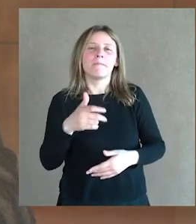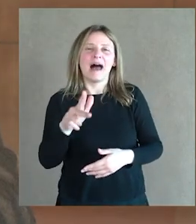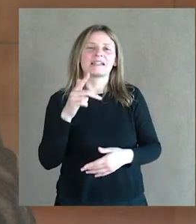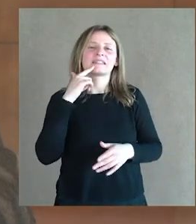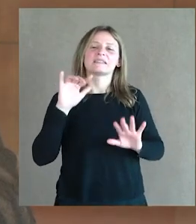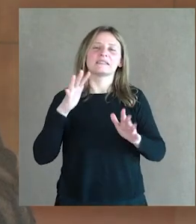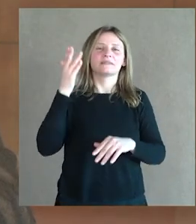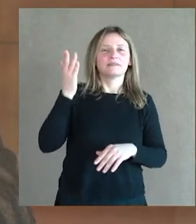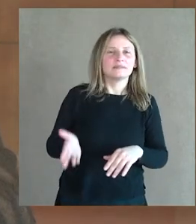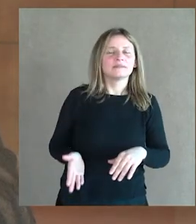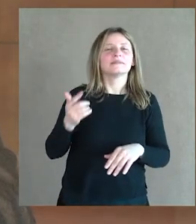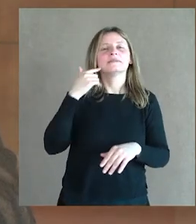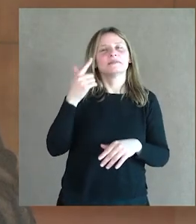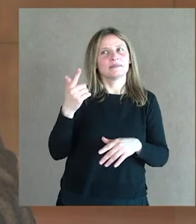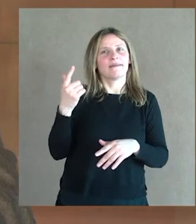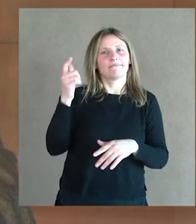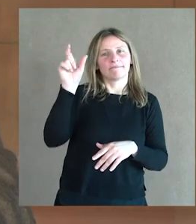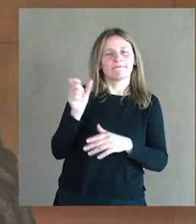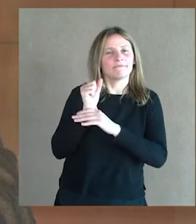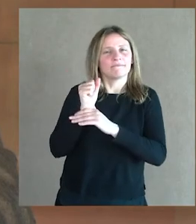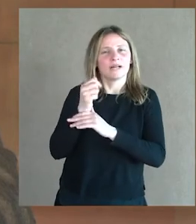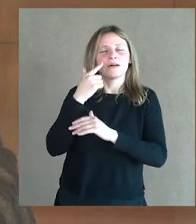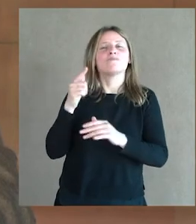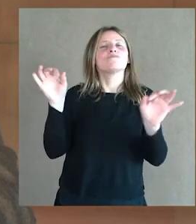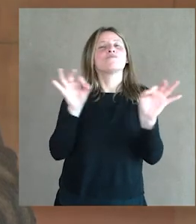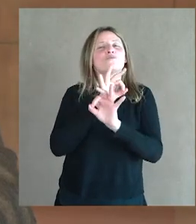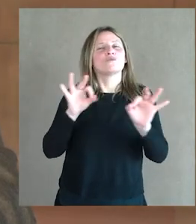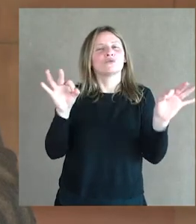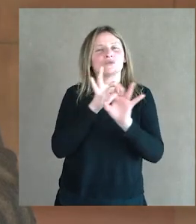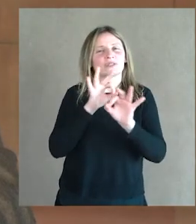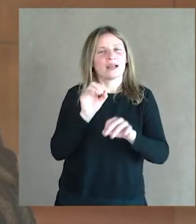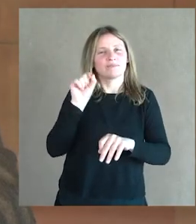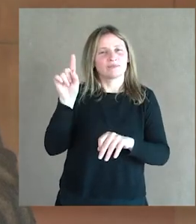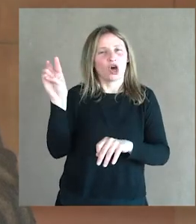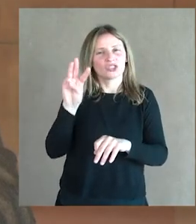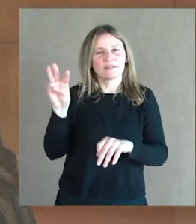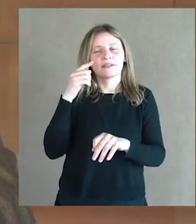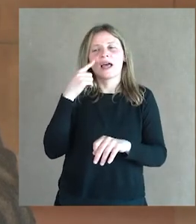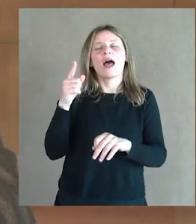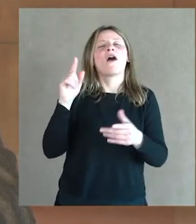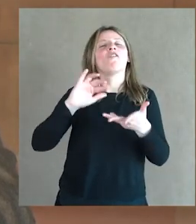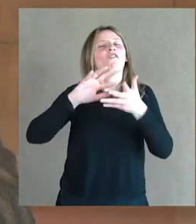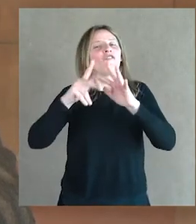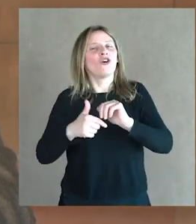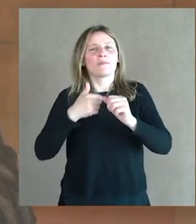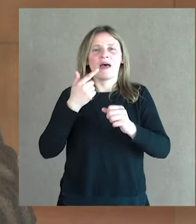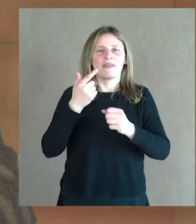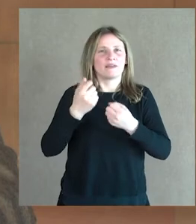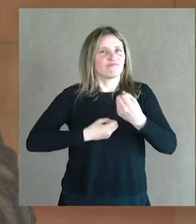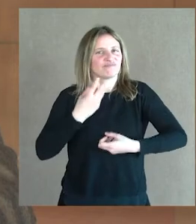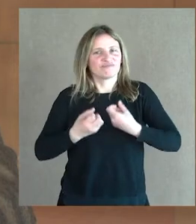fue el compositor por excelencia de la música occidental sobre sus obras, sobre su forma de componer,